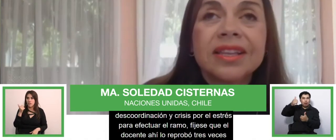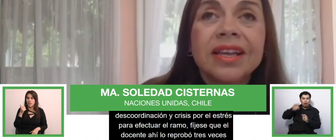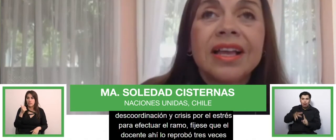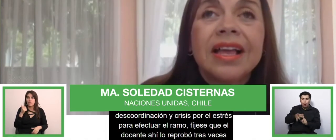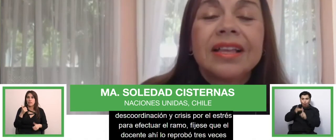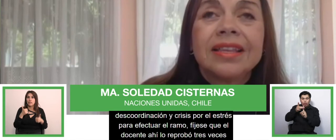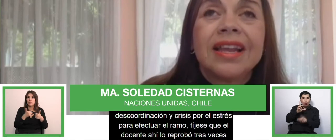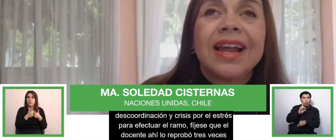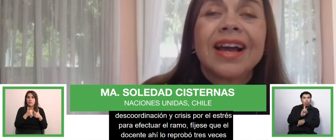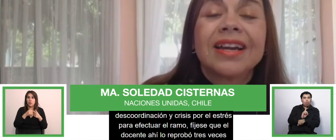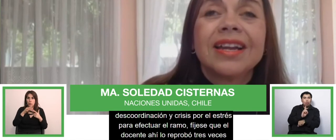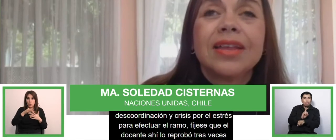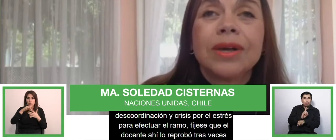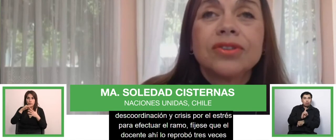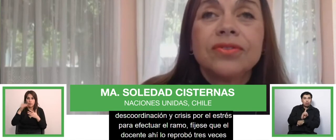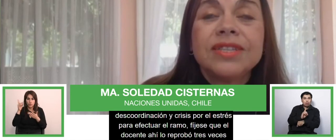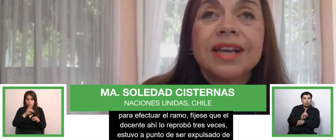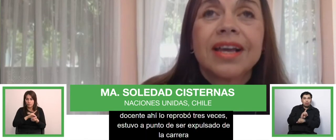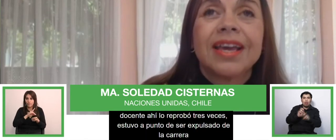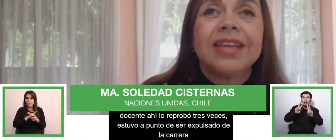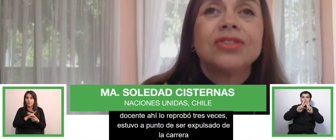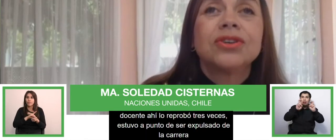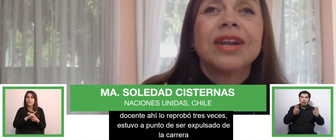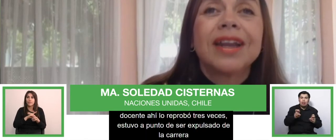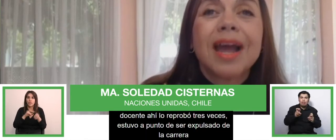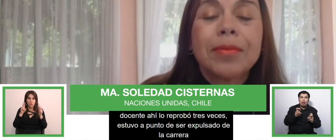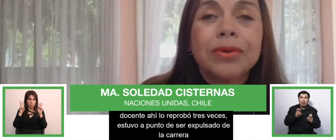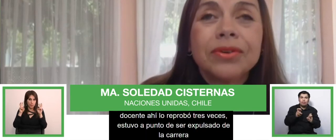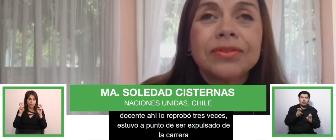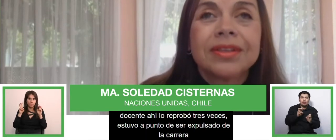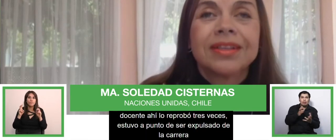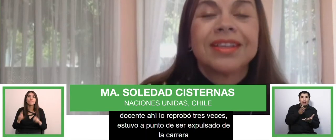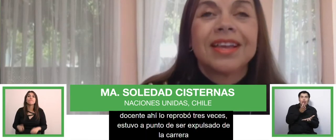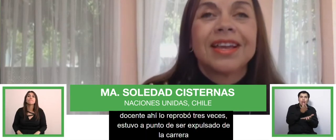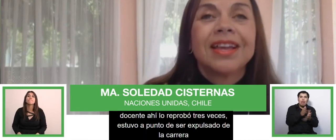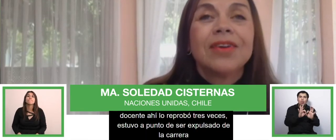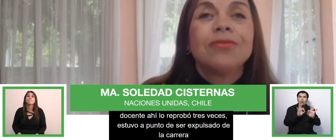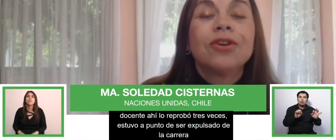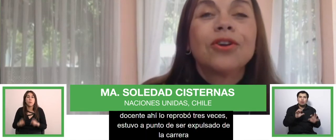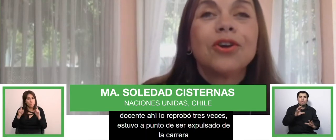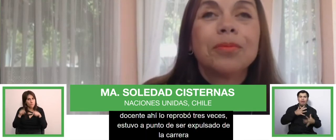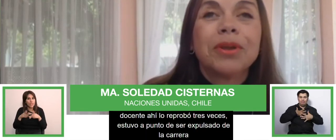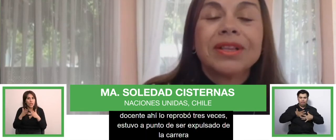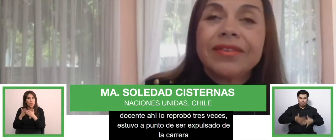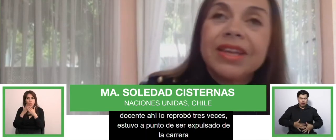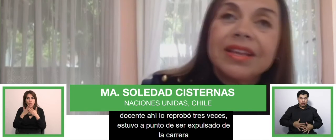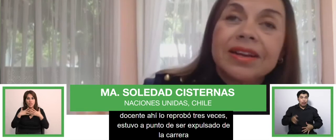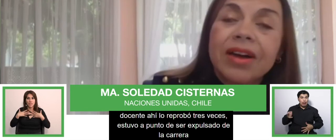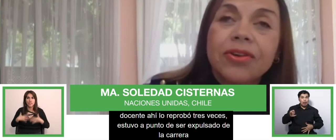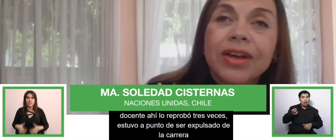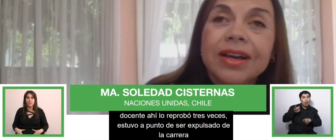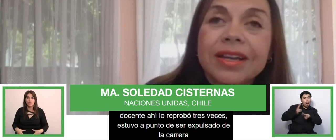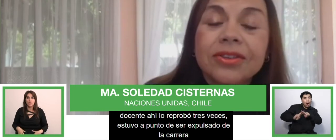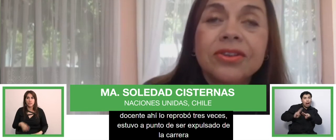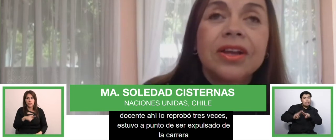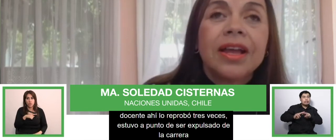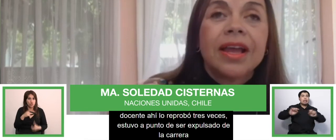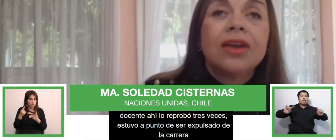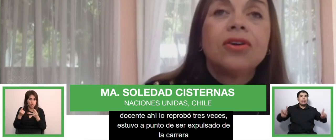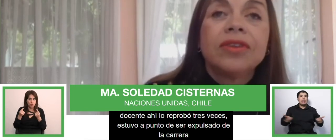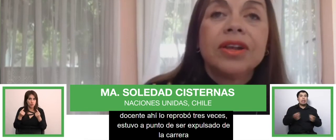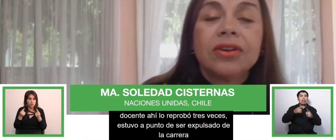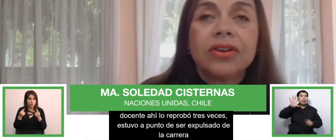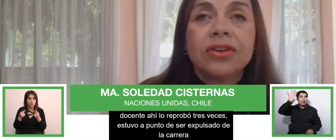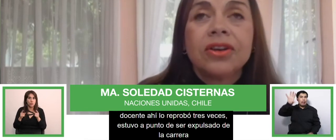docente de la carrera de educación física que hizo el ramo de folclor pero a través de trabajos escritos